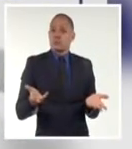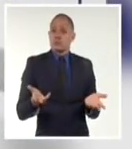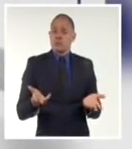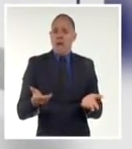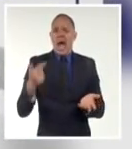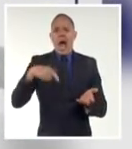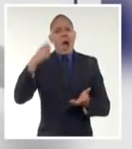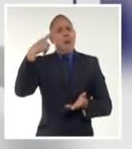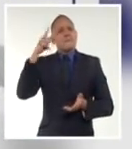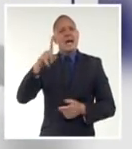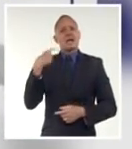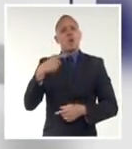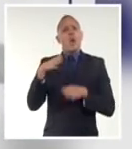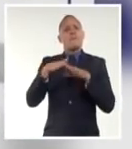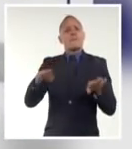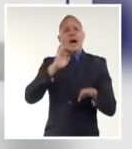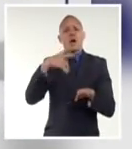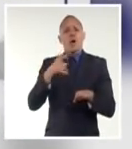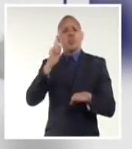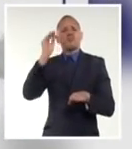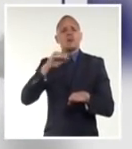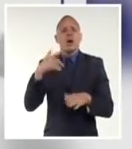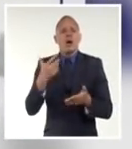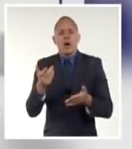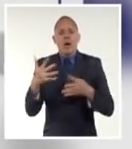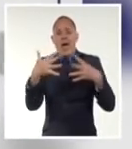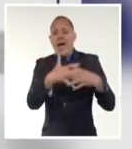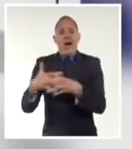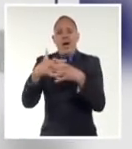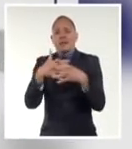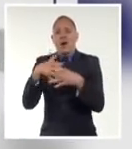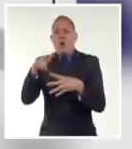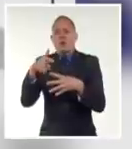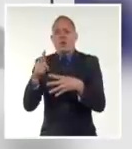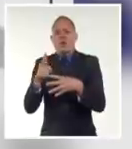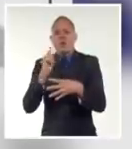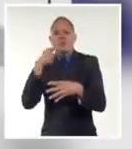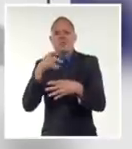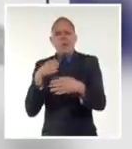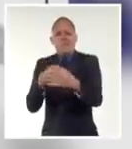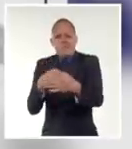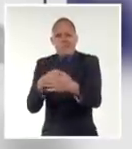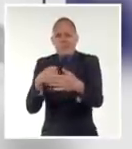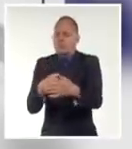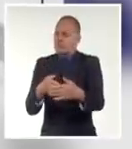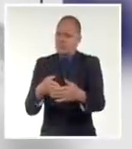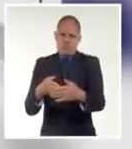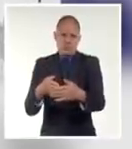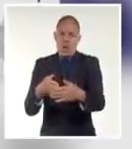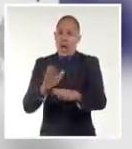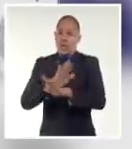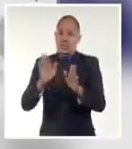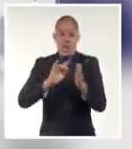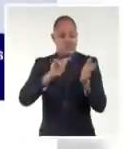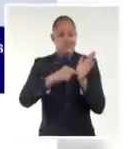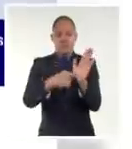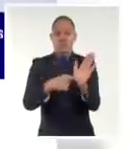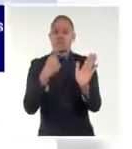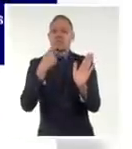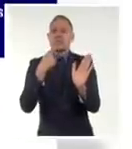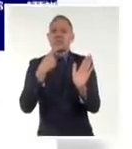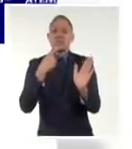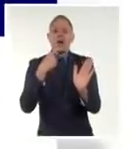cercando ni acorralando a los Estados Unidos. El proyecto de resolución sobre la situación en Ucrania, no